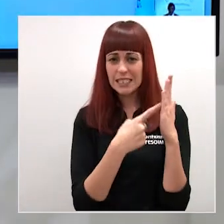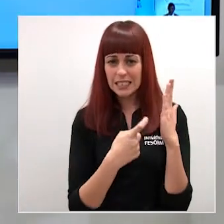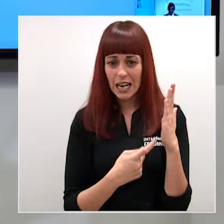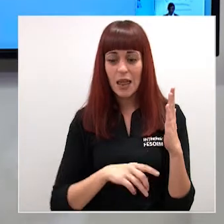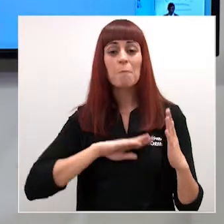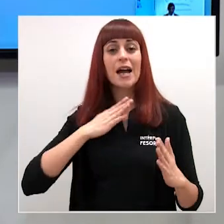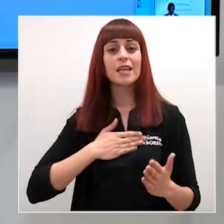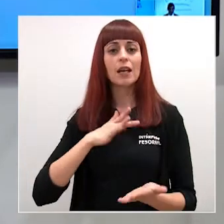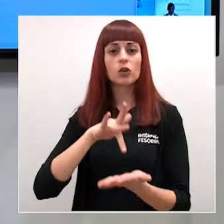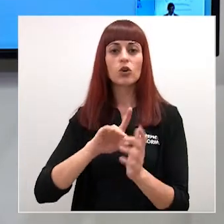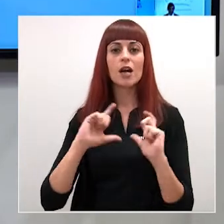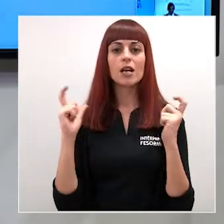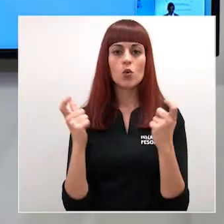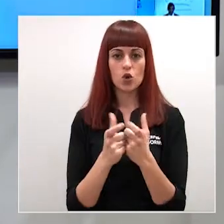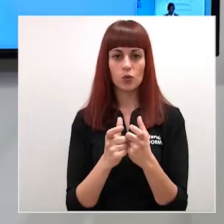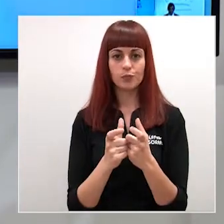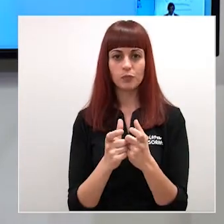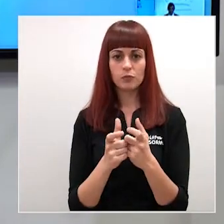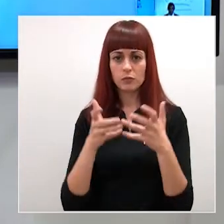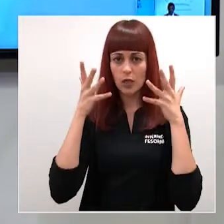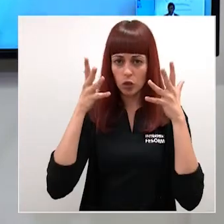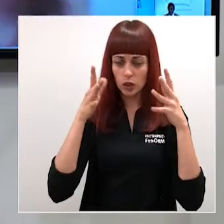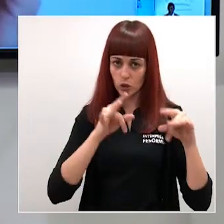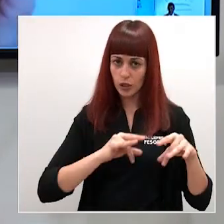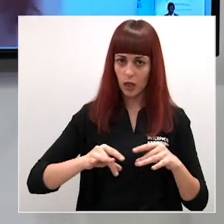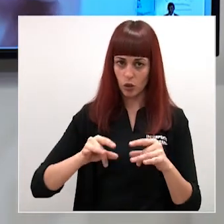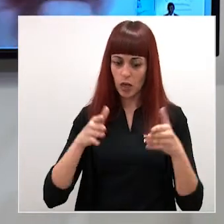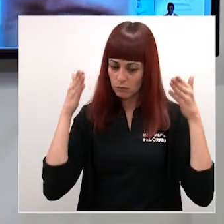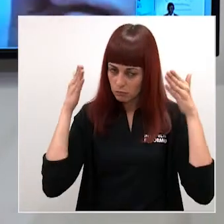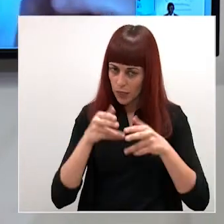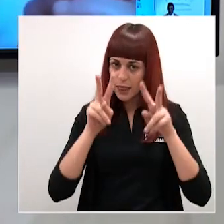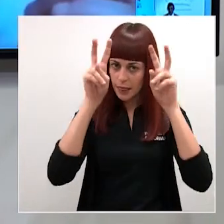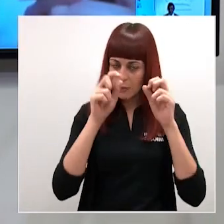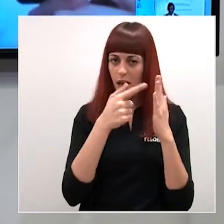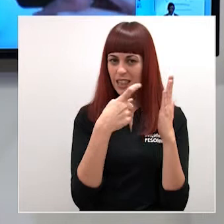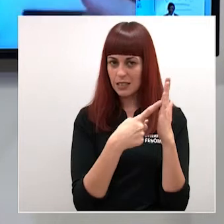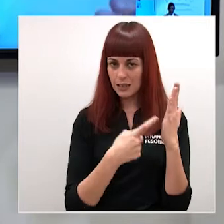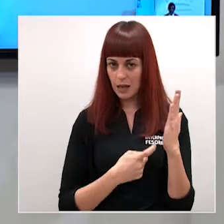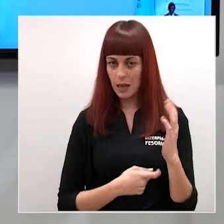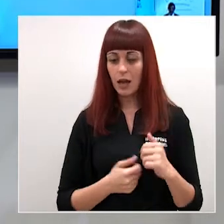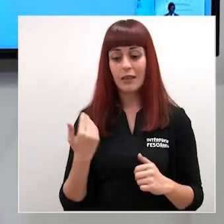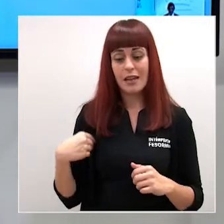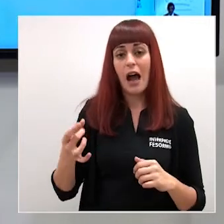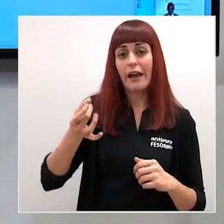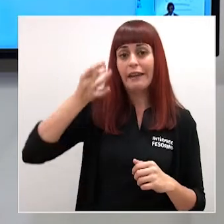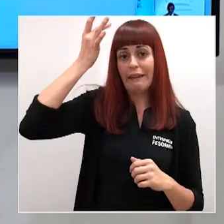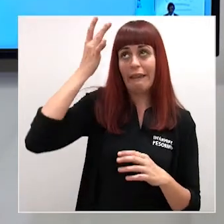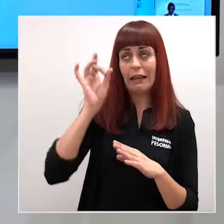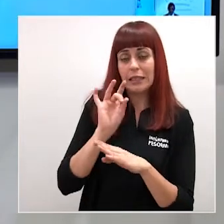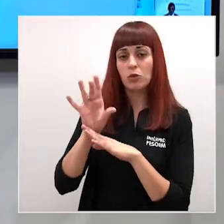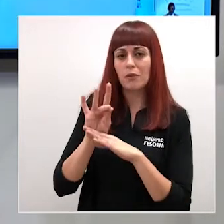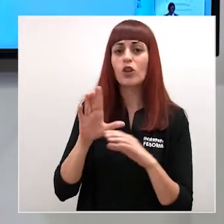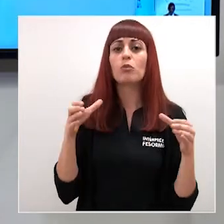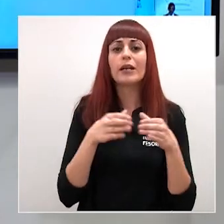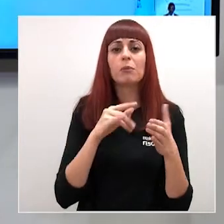mañana hay una reunión de todo el Consejo Interterritorial dedicado a esto es verdad que han enviado ya ciertas ideas hay un grupo técnico que está trabajando al